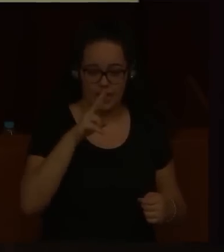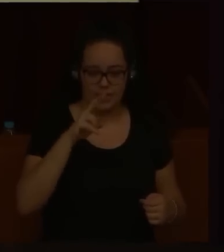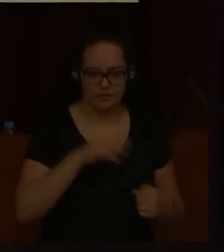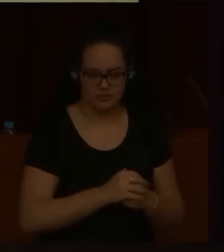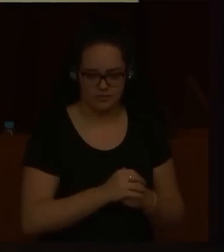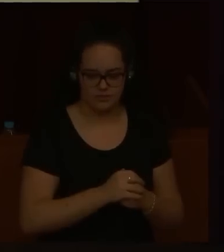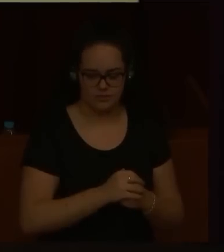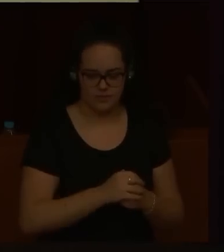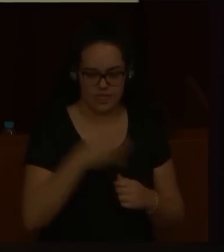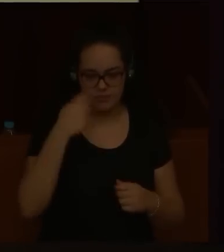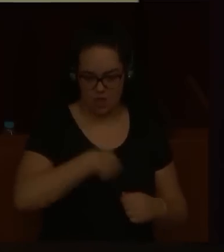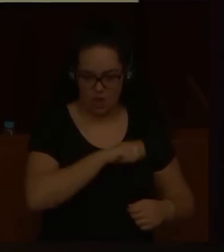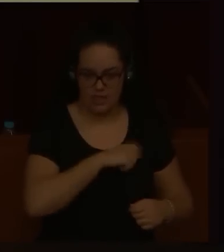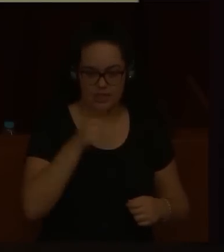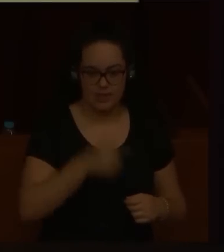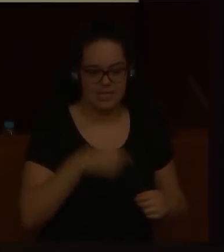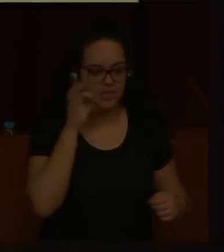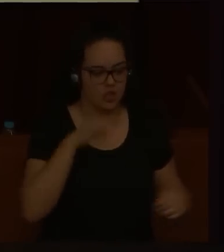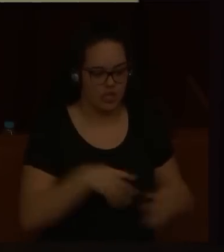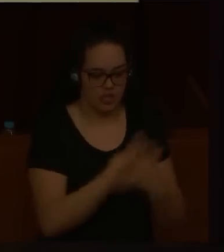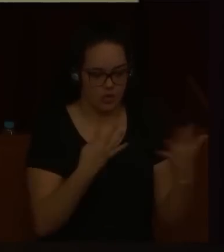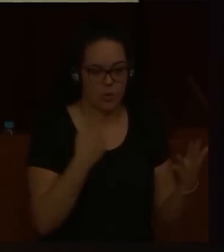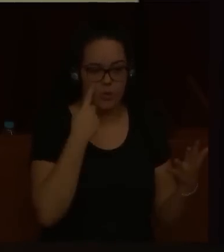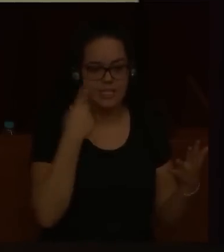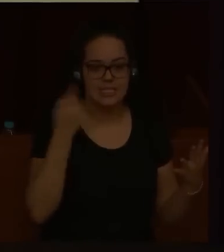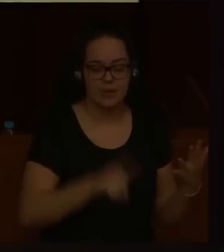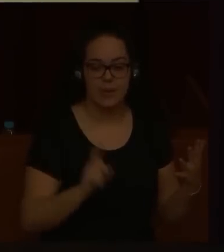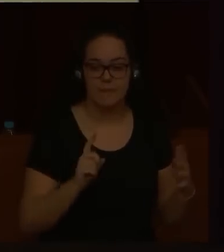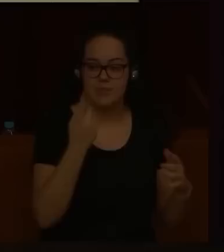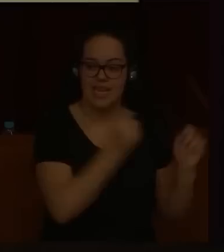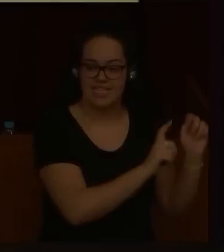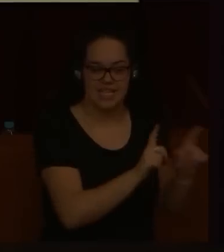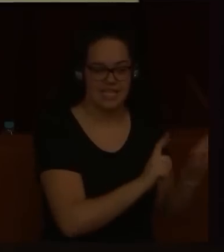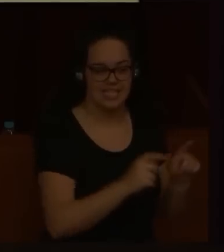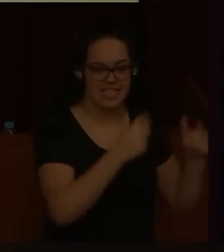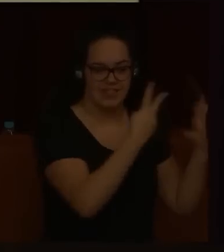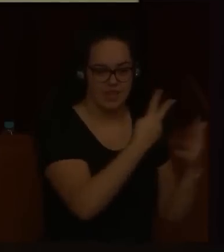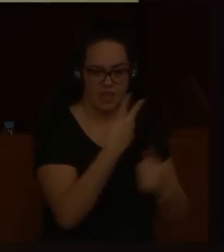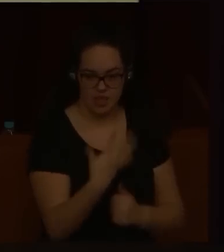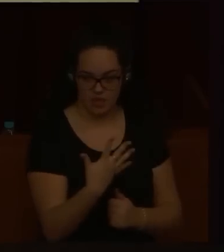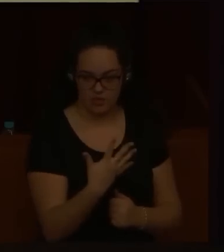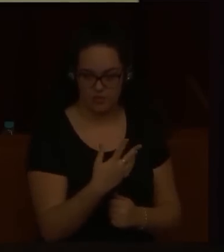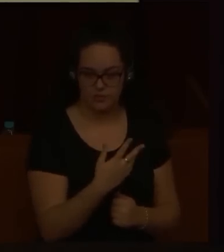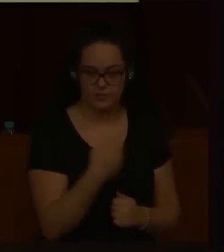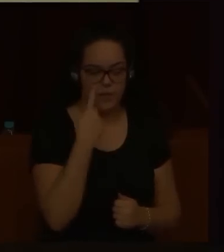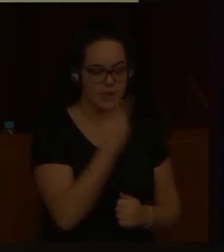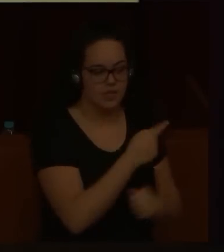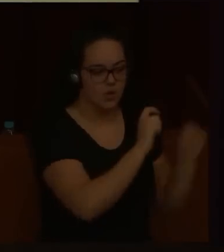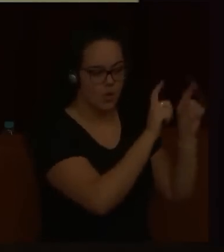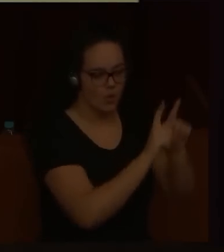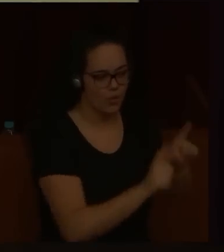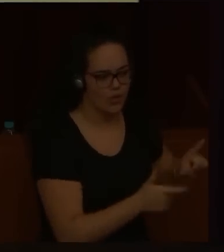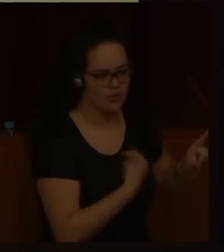del siglo XIX, como pueden ver también en la primera de las salas, 75, en donde hay un elenco